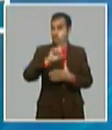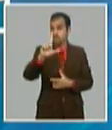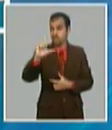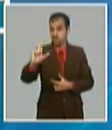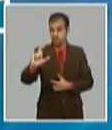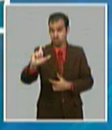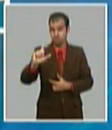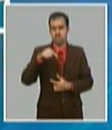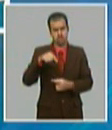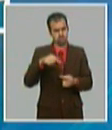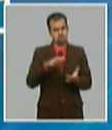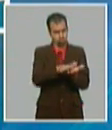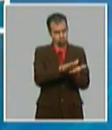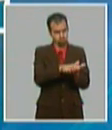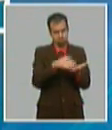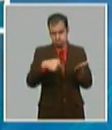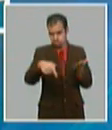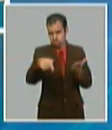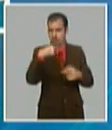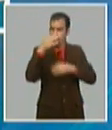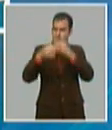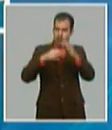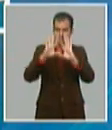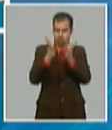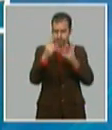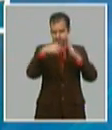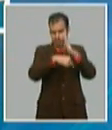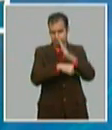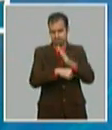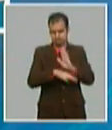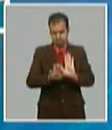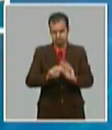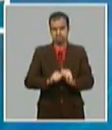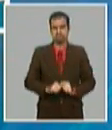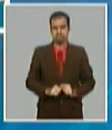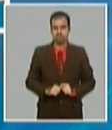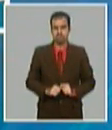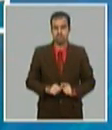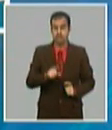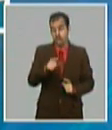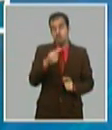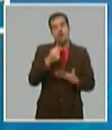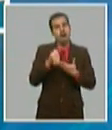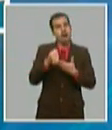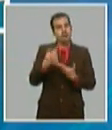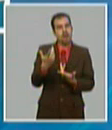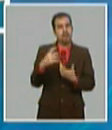este que abordaremos más adelante y que además constituye un incentivo también para los productores nacionales.